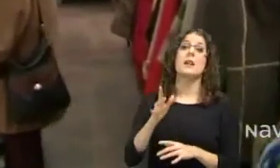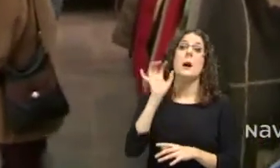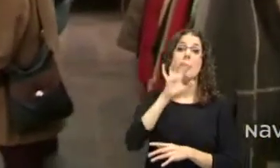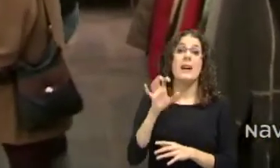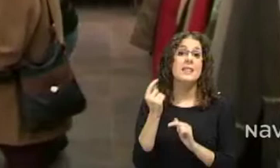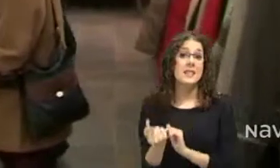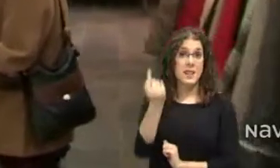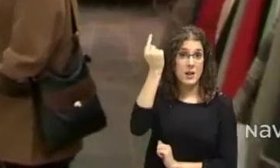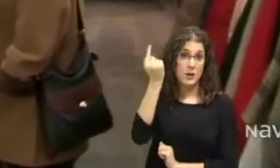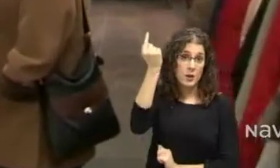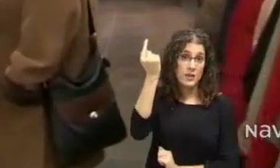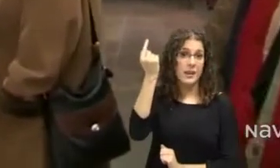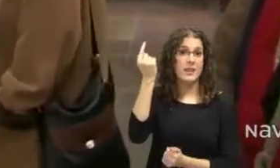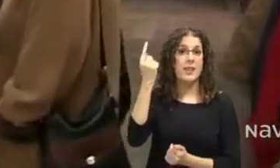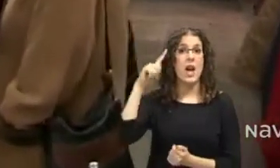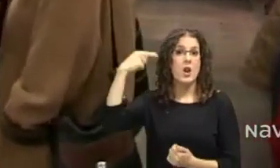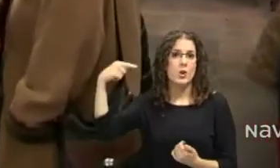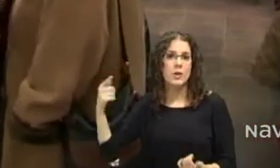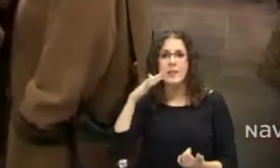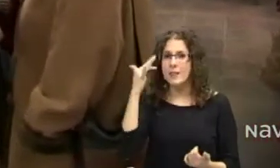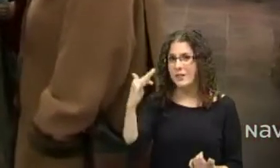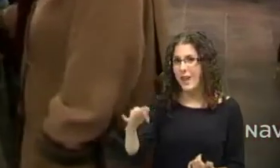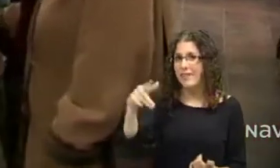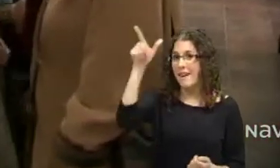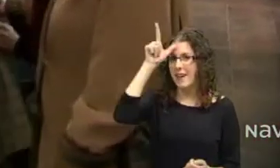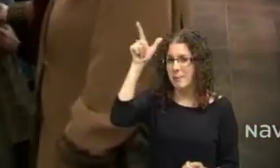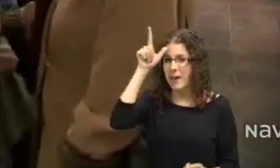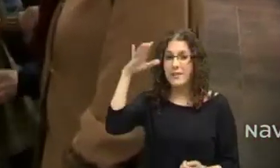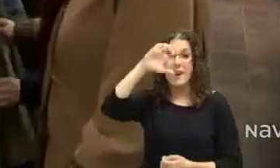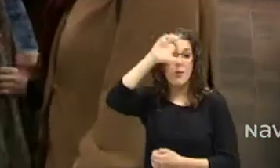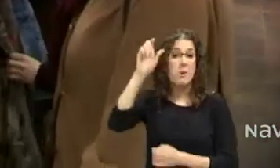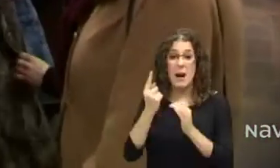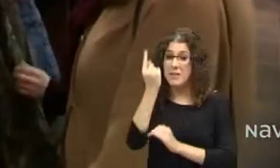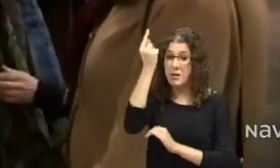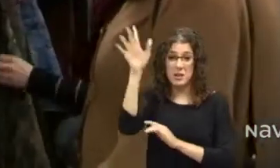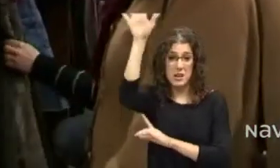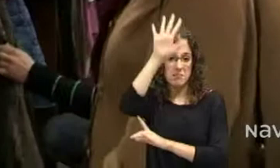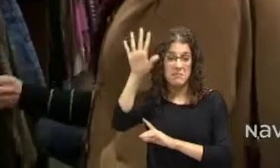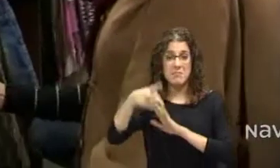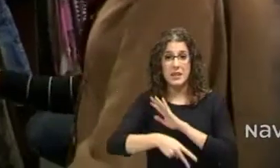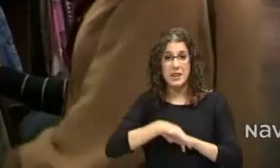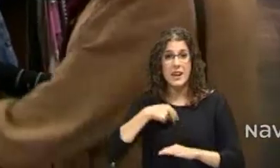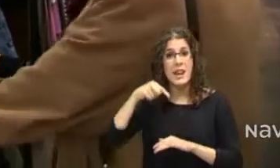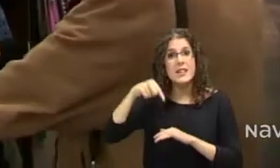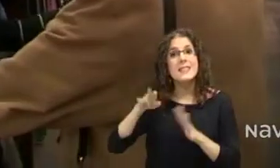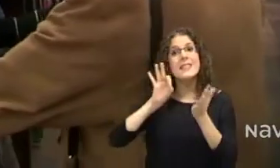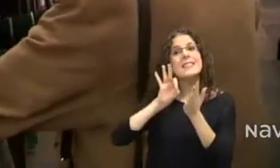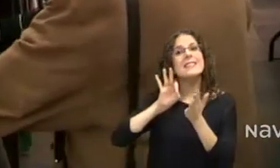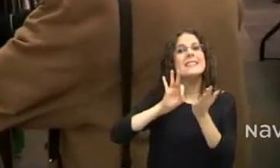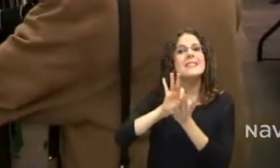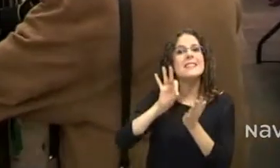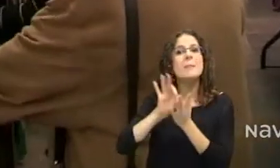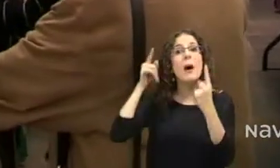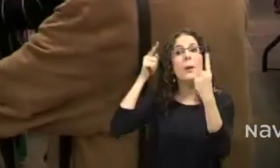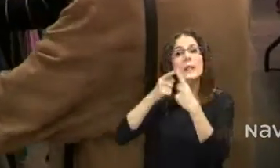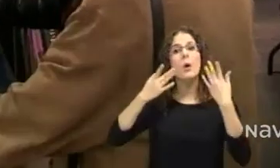Francia, Alemania y todo lo que es el norte de Europa, utilizan este sistema también como idea de reciclaje, ¿no? La idea de